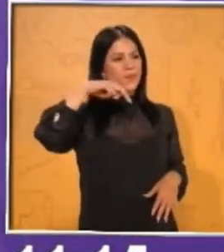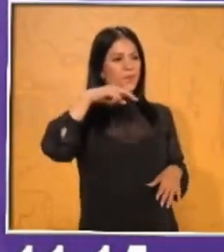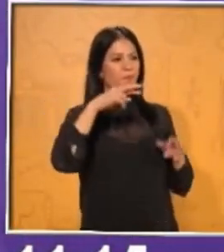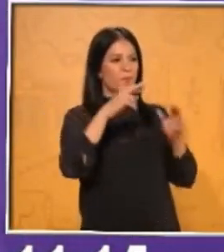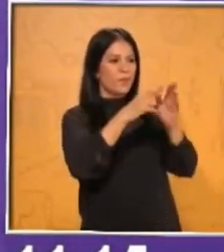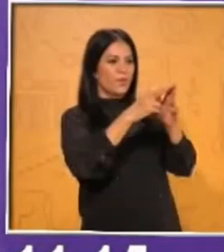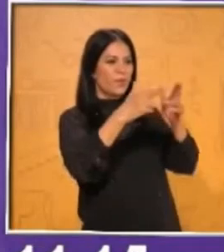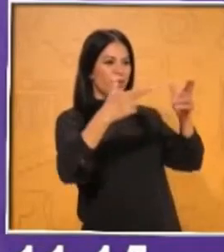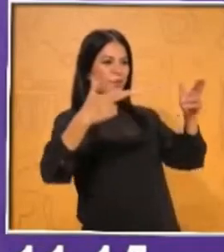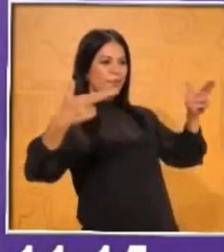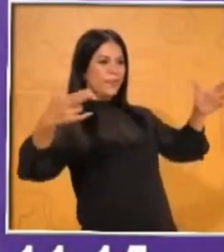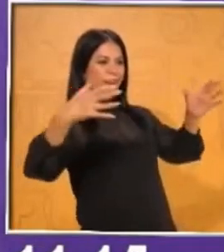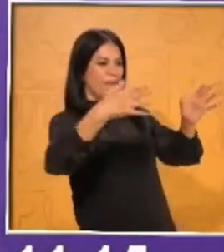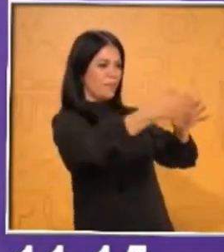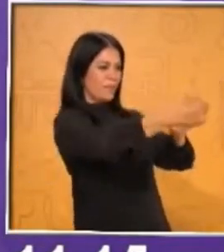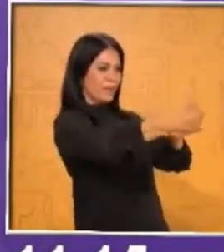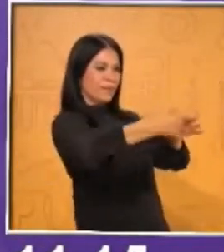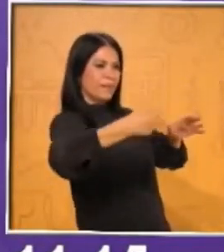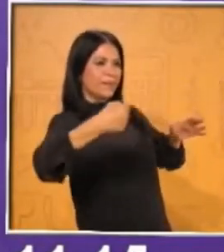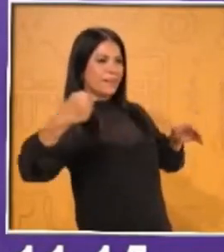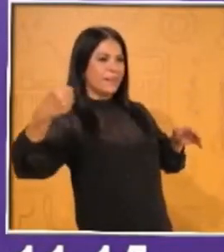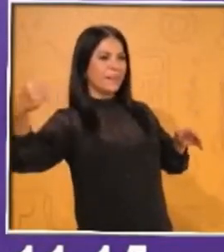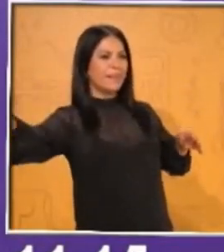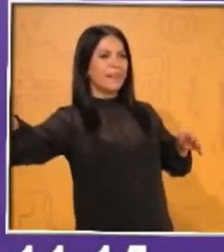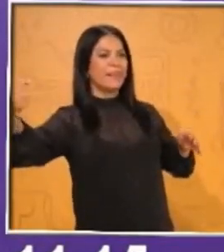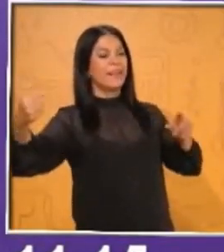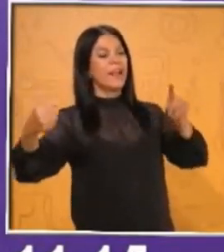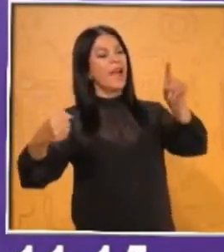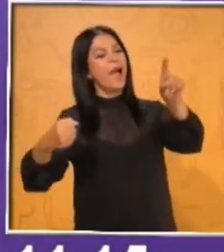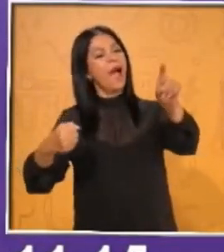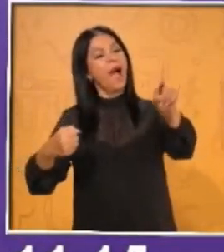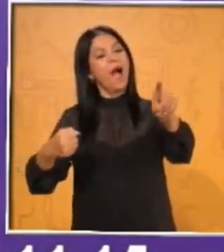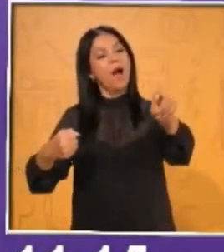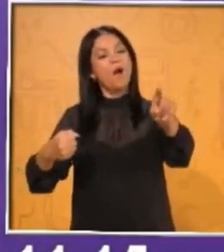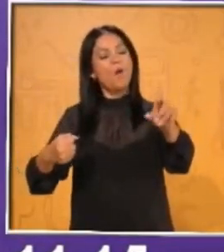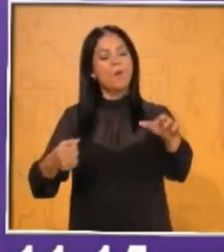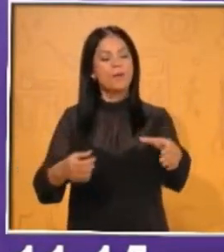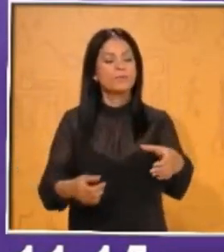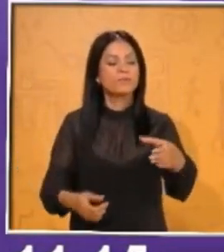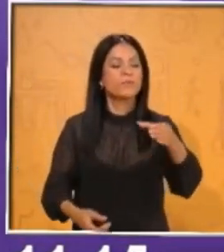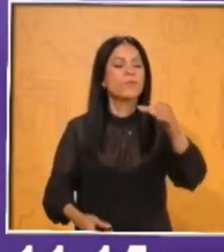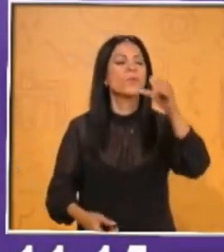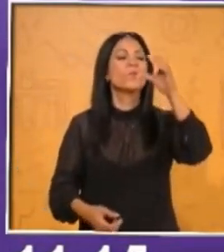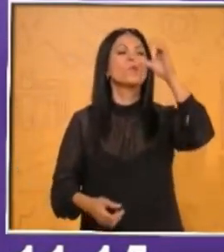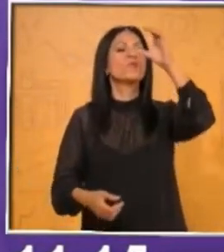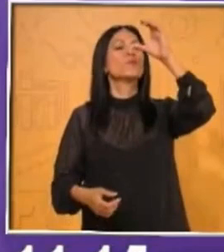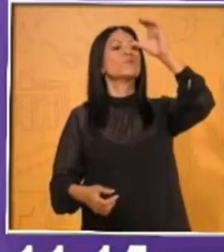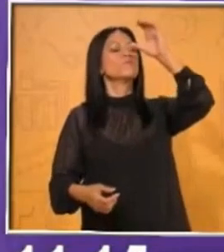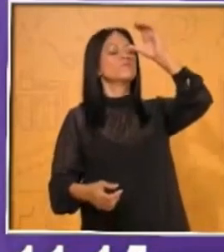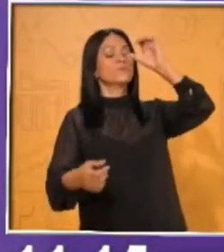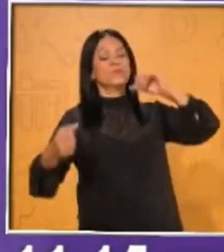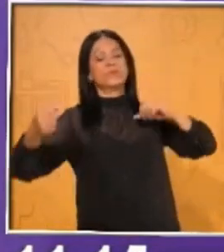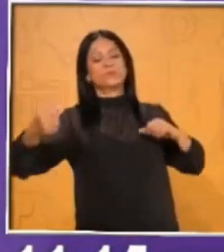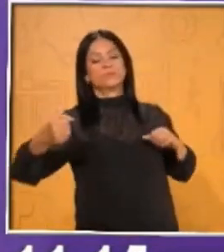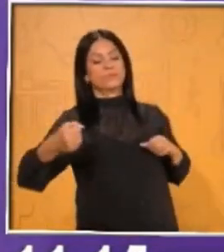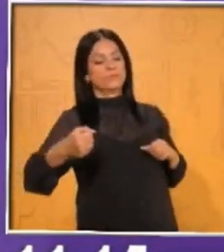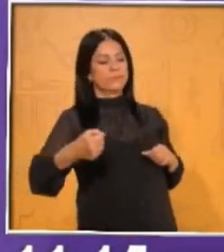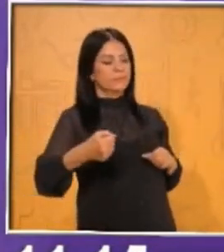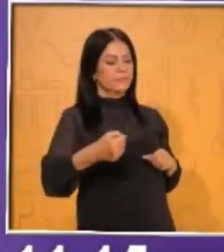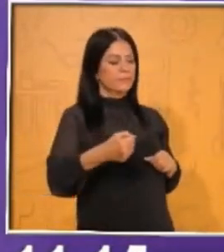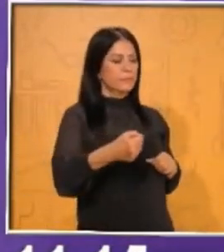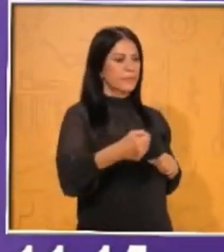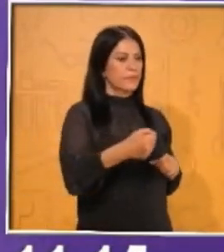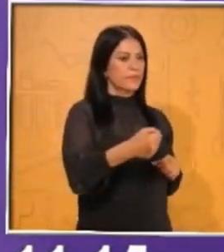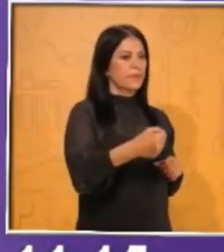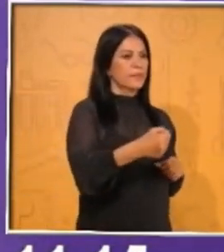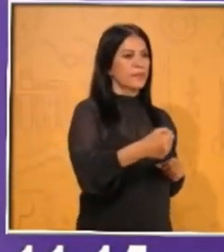sacas el agua, la bebes, la vuelves a dejar y luego cuando tratas de cerrar la puerta, ¿qué es